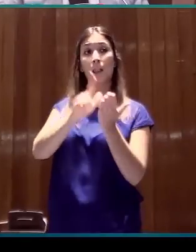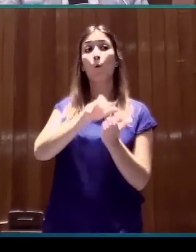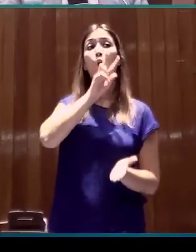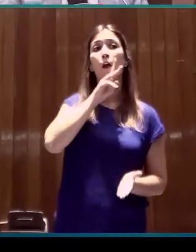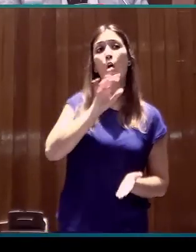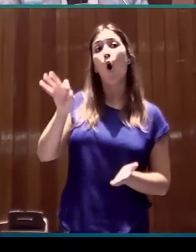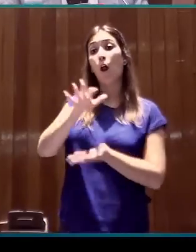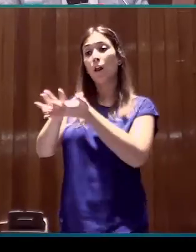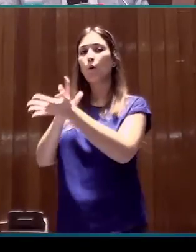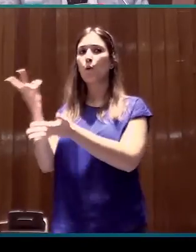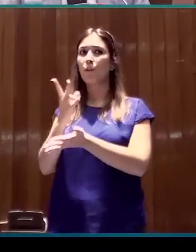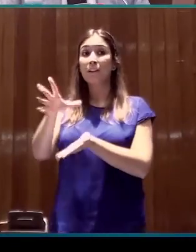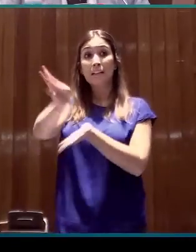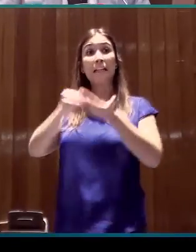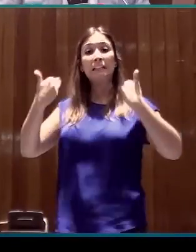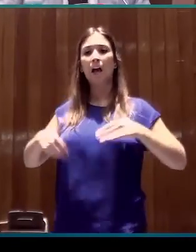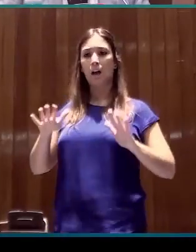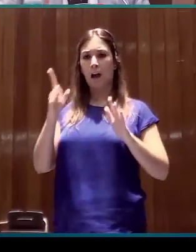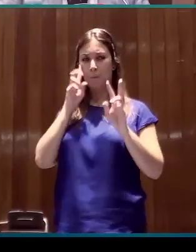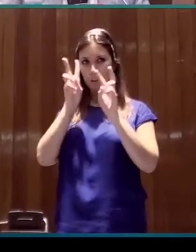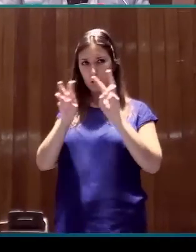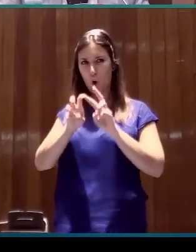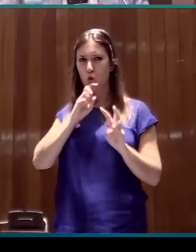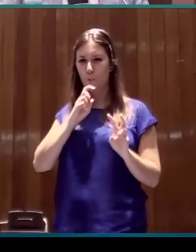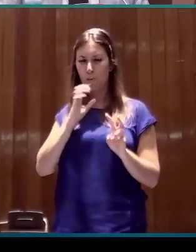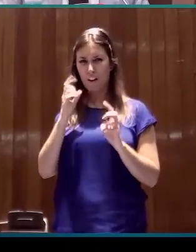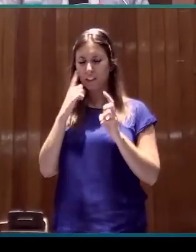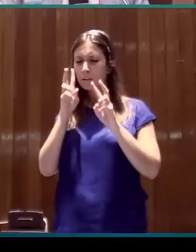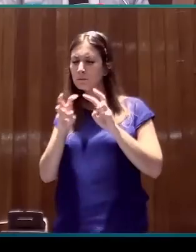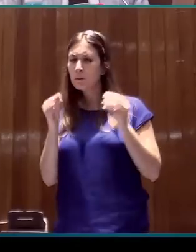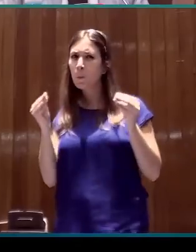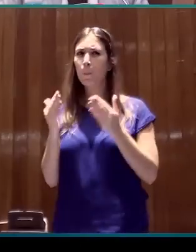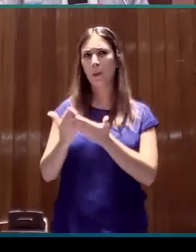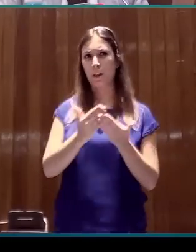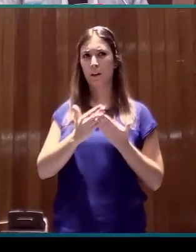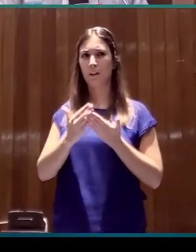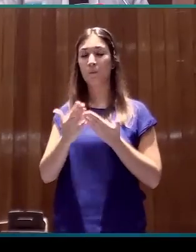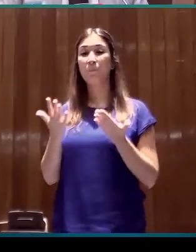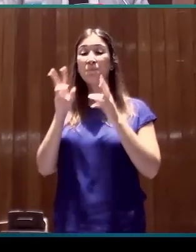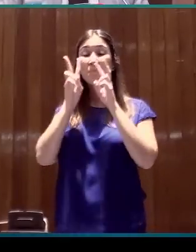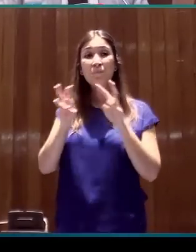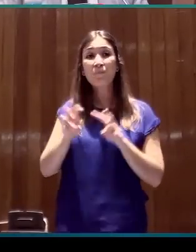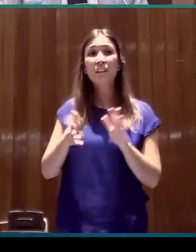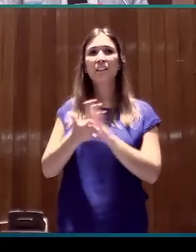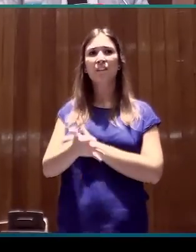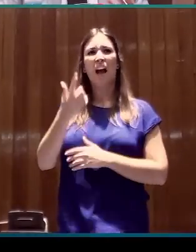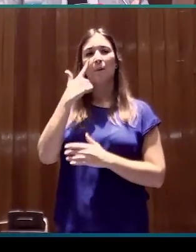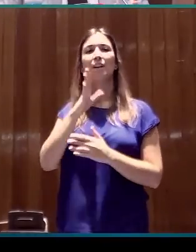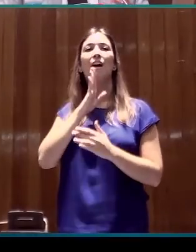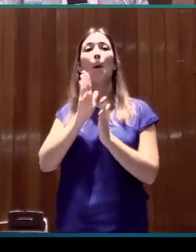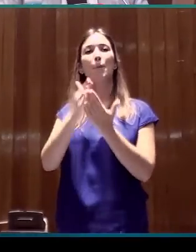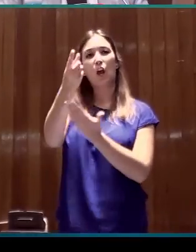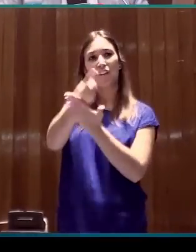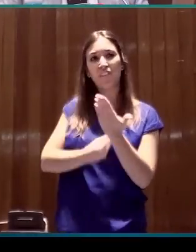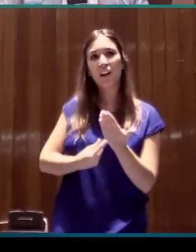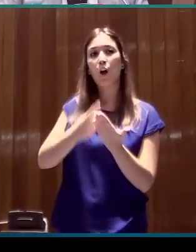como en lenguas de signos. Y para ello hay que estudiar. Estudiar quiere decir leer la bibliografía tanto